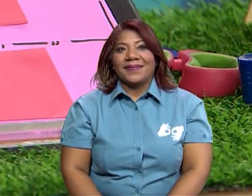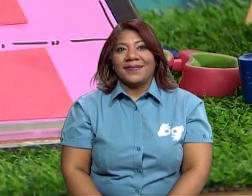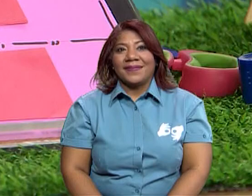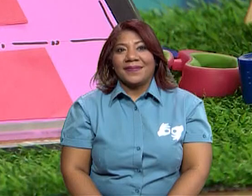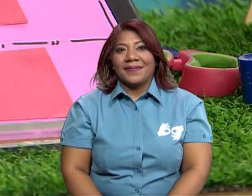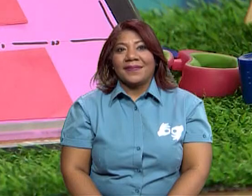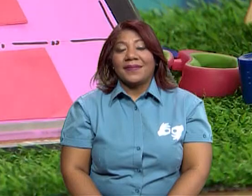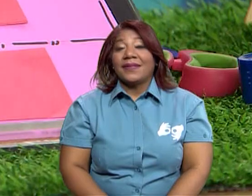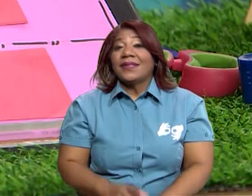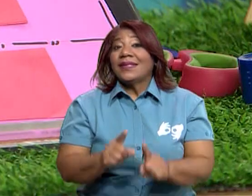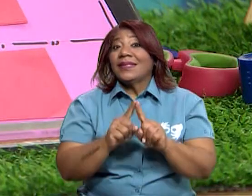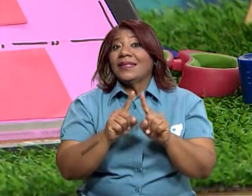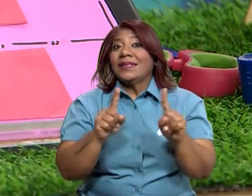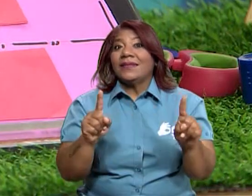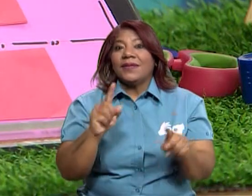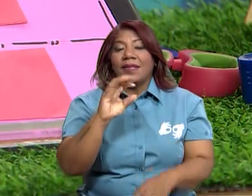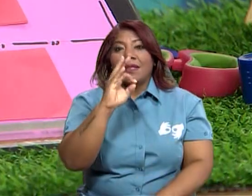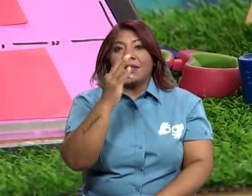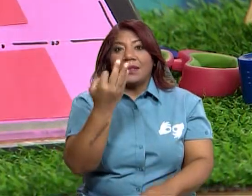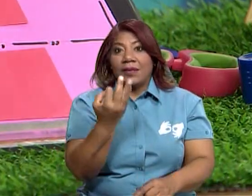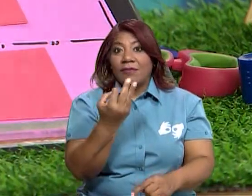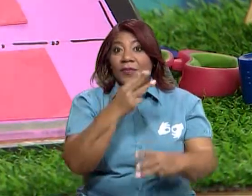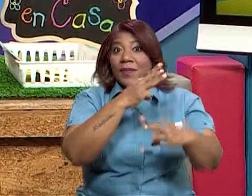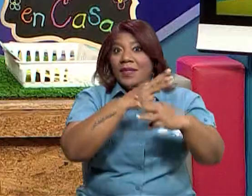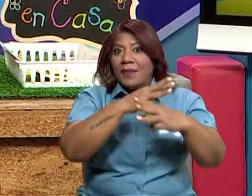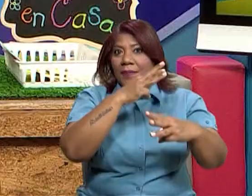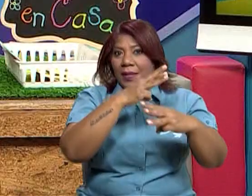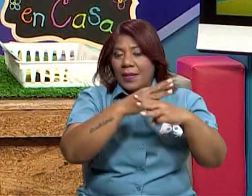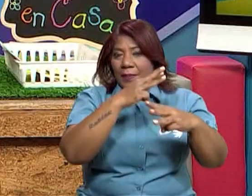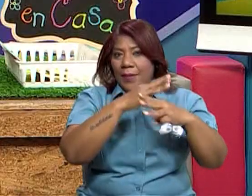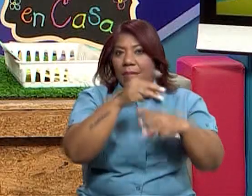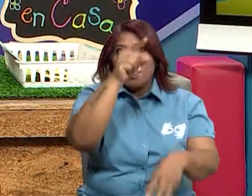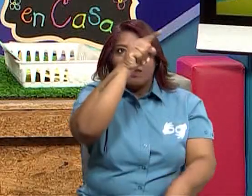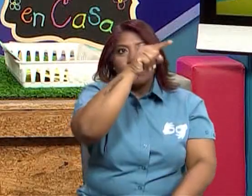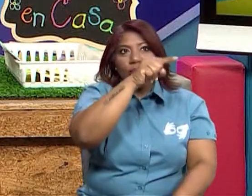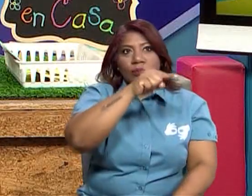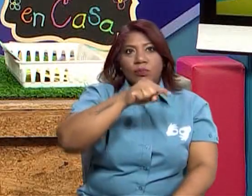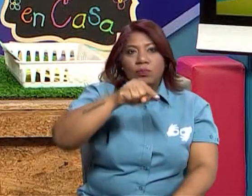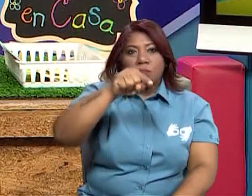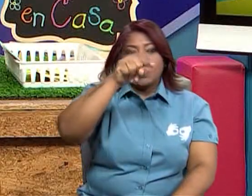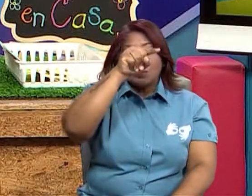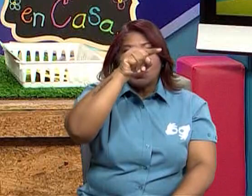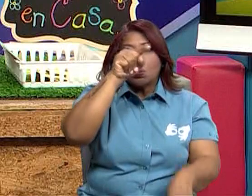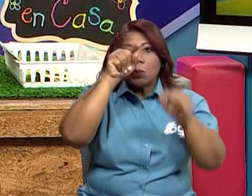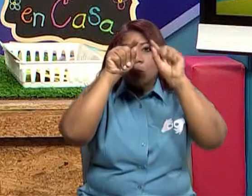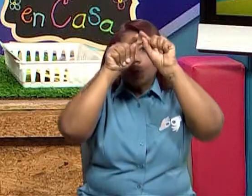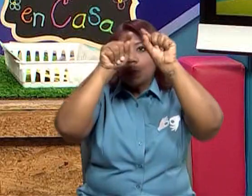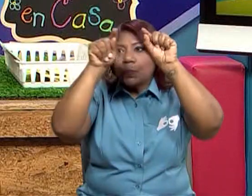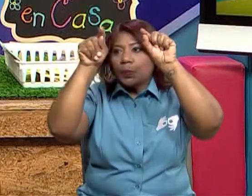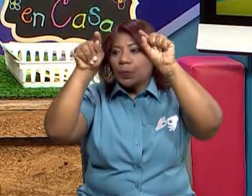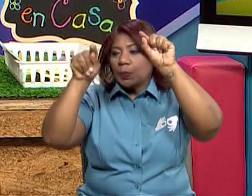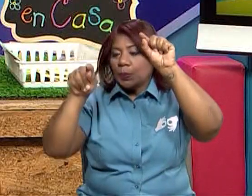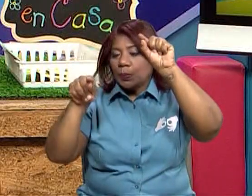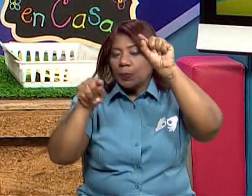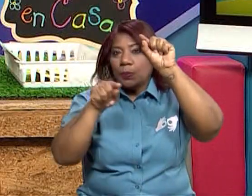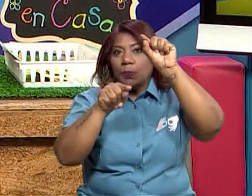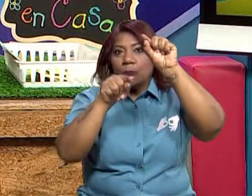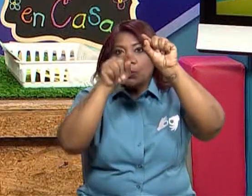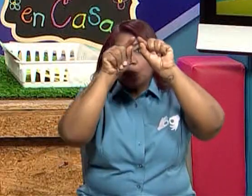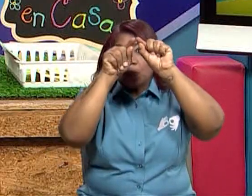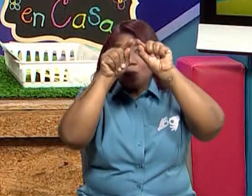cuadrados, triángulos, utilizando esas formas geométricas que ya hemos dado en otras clases, ¿ok? Aquí vas a escribir su